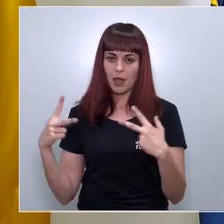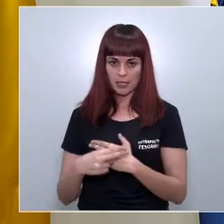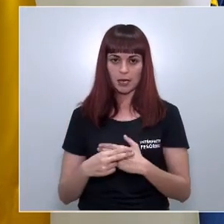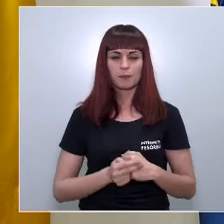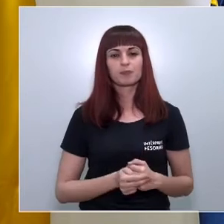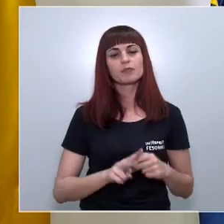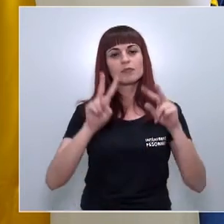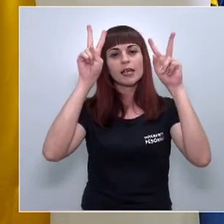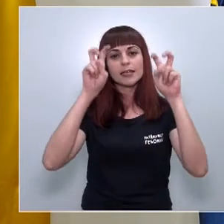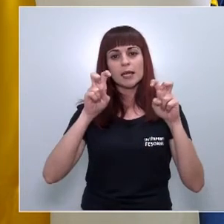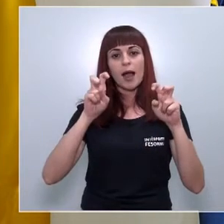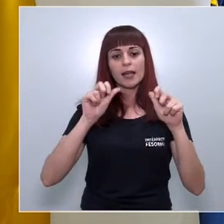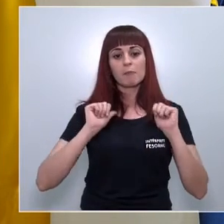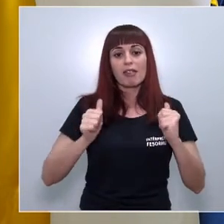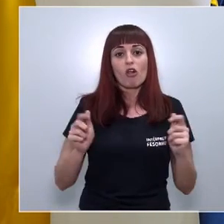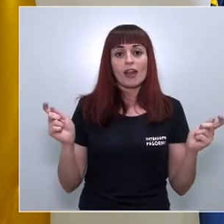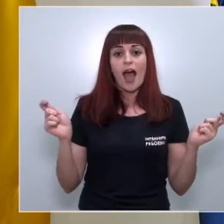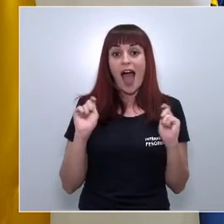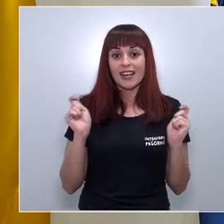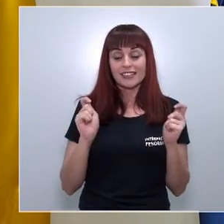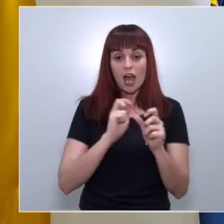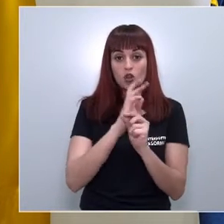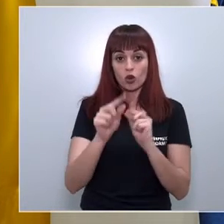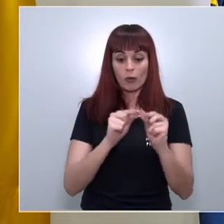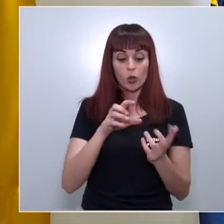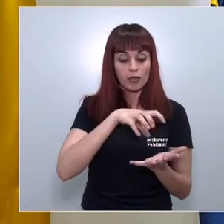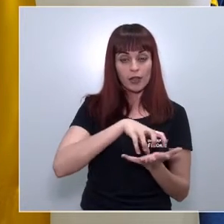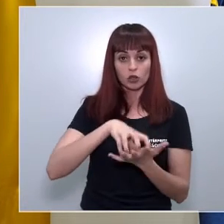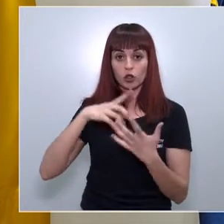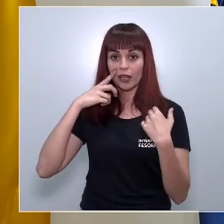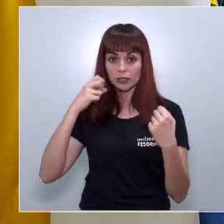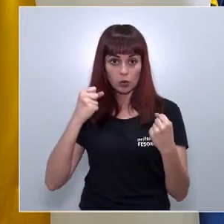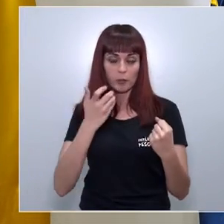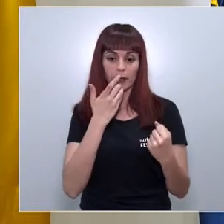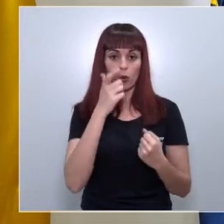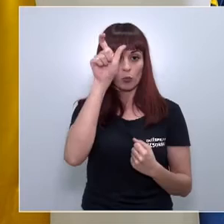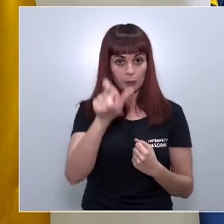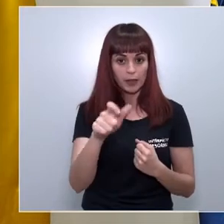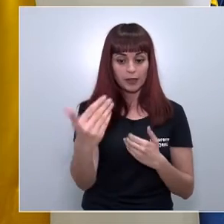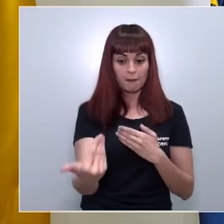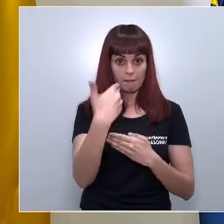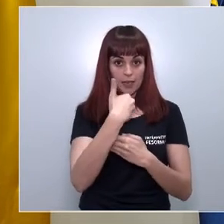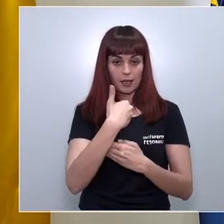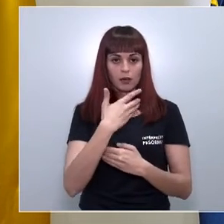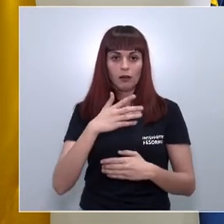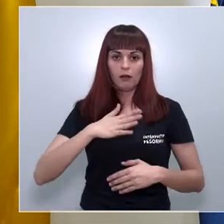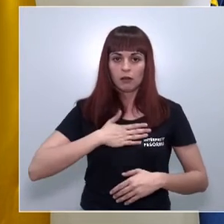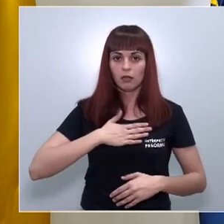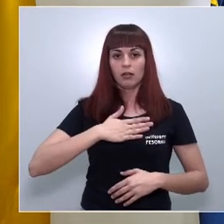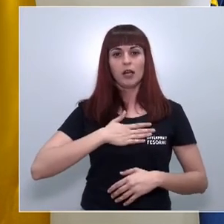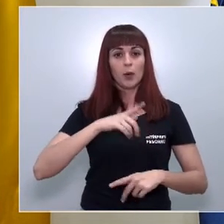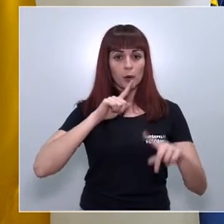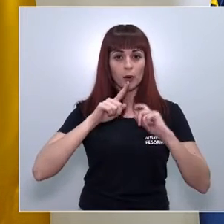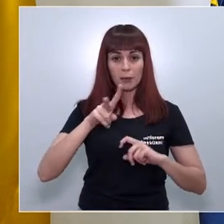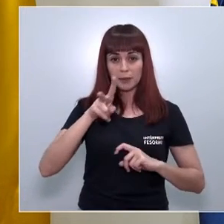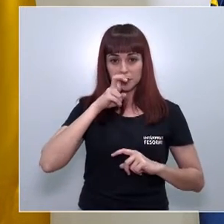COVID lo que hemos puesto en marcha es que todos los centros de salud cada médico que pone que hay un paciente que acude con un síntoma respiratorio o cualquier cosa pues va